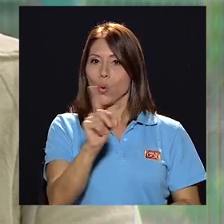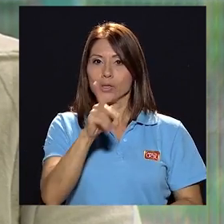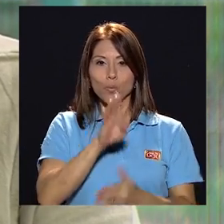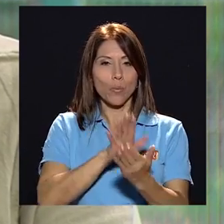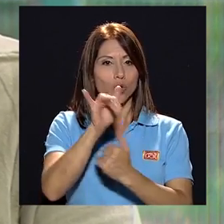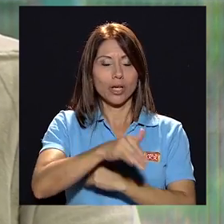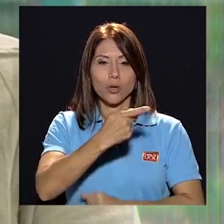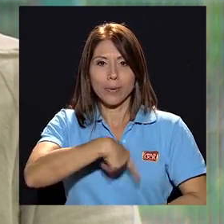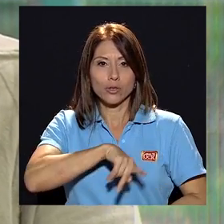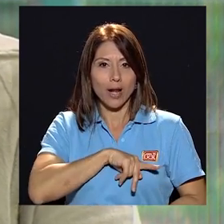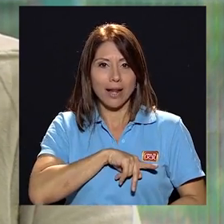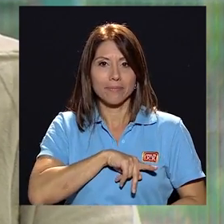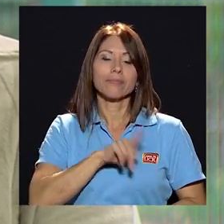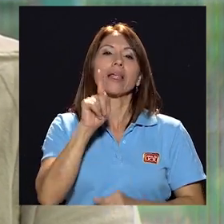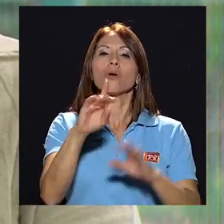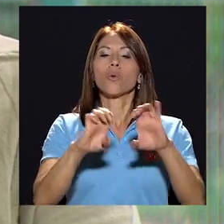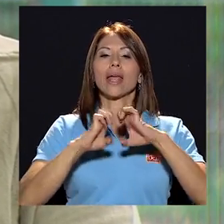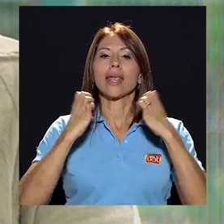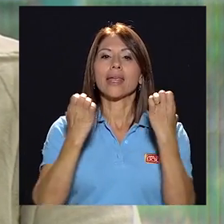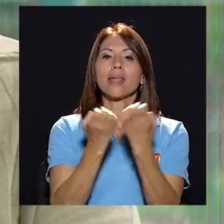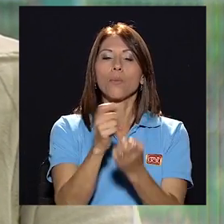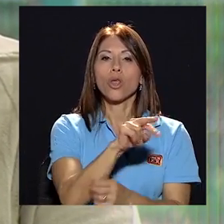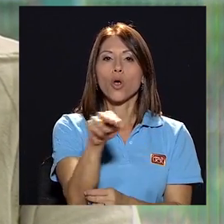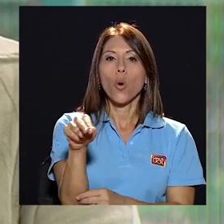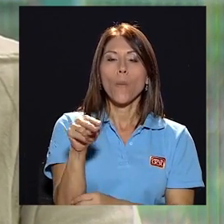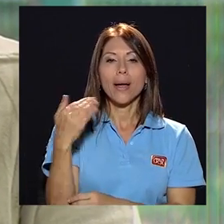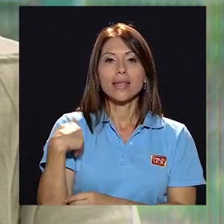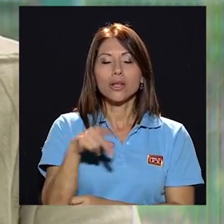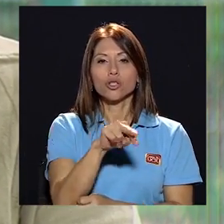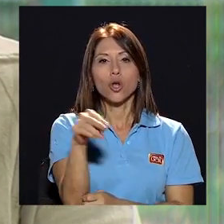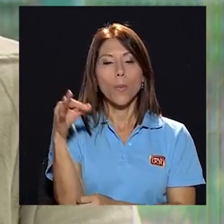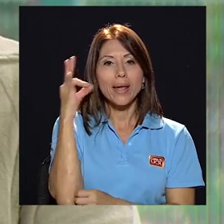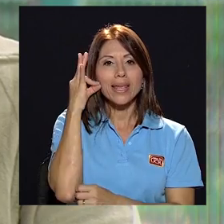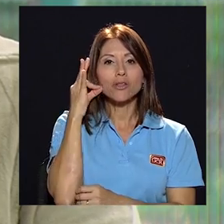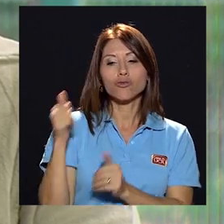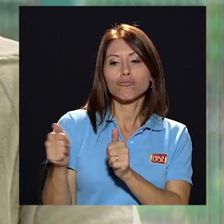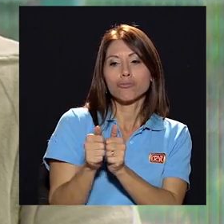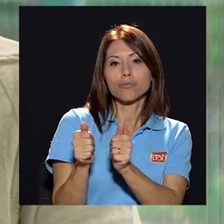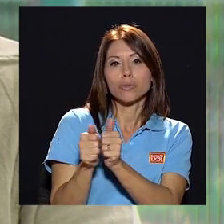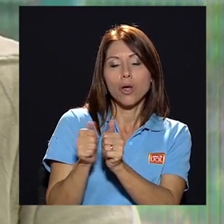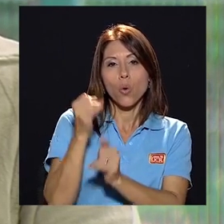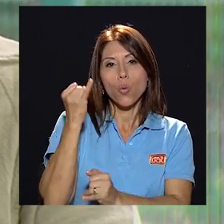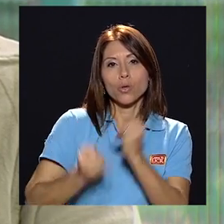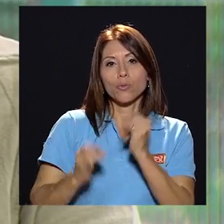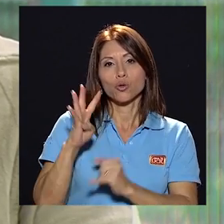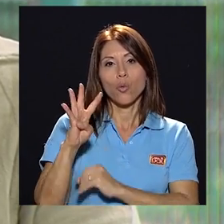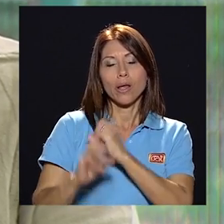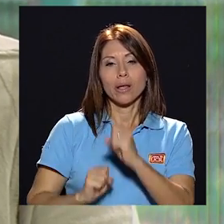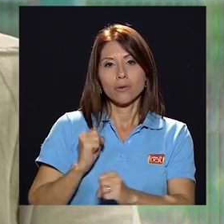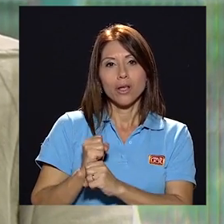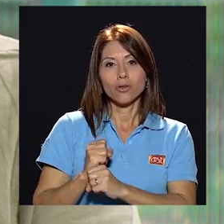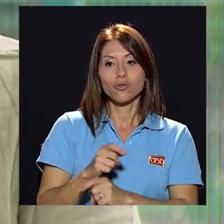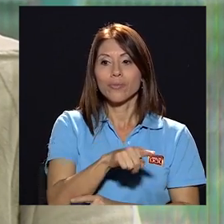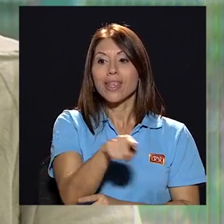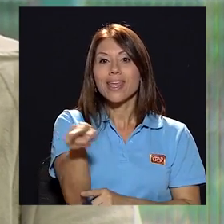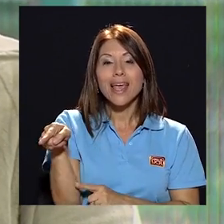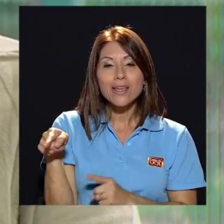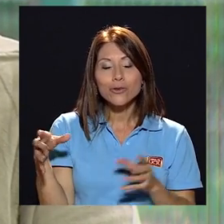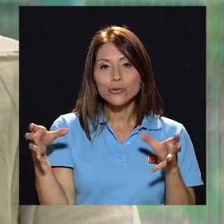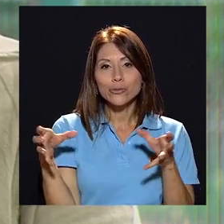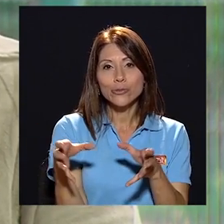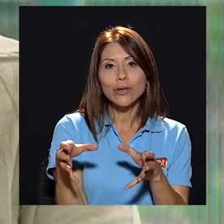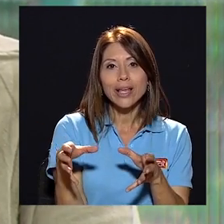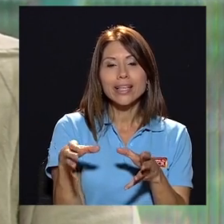un proyecto personal. Es un proyecto de un equipo de compañeros y compañeras que me ha venido acompañando en los últimos 3, 4 años. Y ellos están